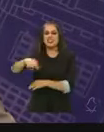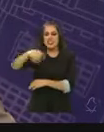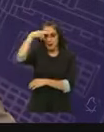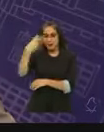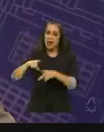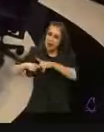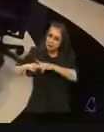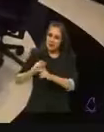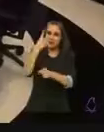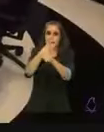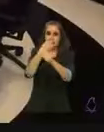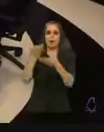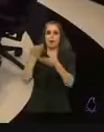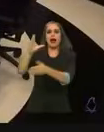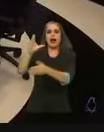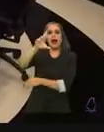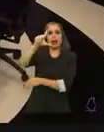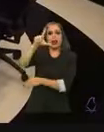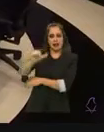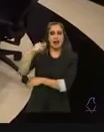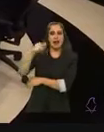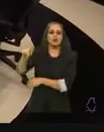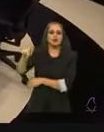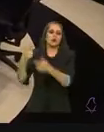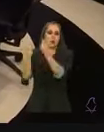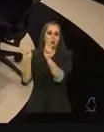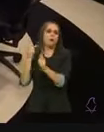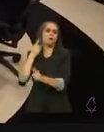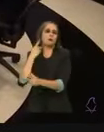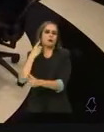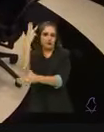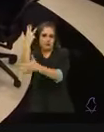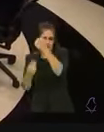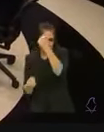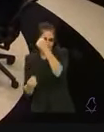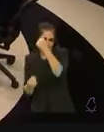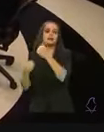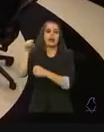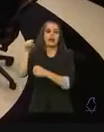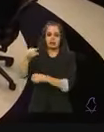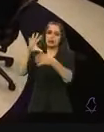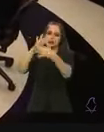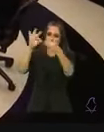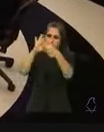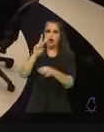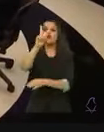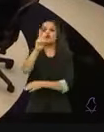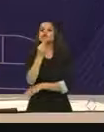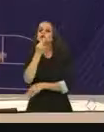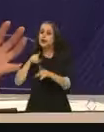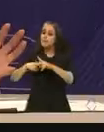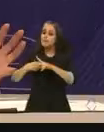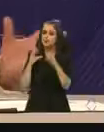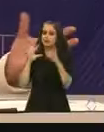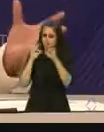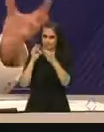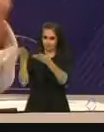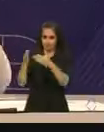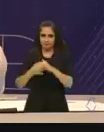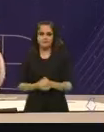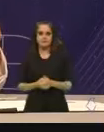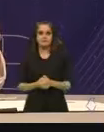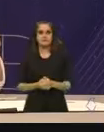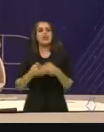Comenzamos con usted, Clara Brugada de la coalición. Sigamos haciendo historia en la Ciudad de México. Tiene dos minutos. Muchísimas gracias.